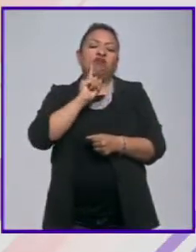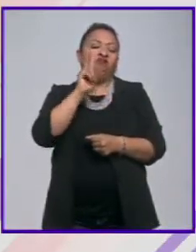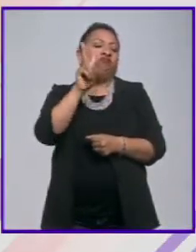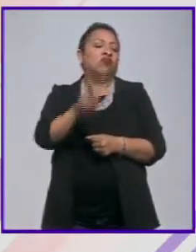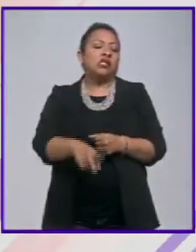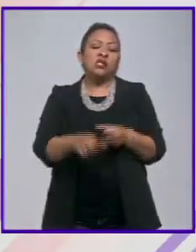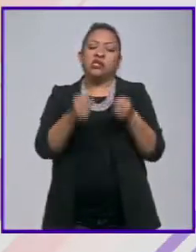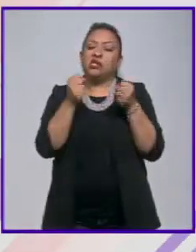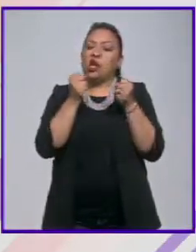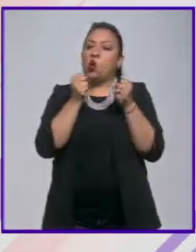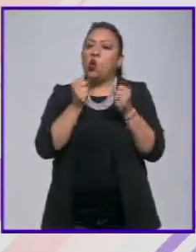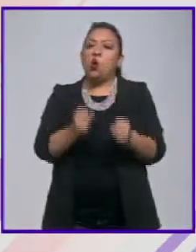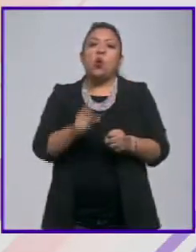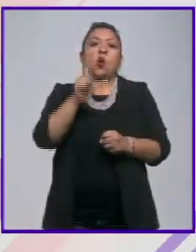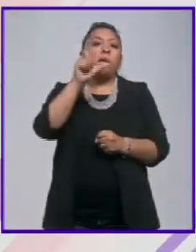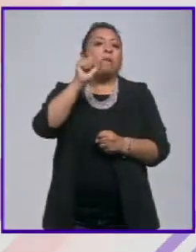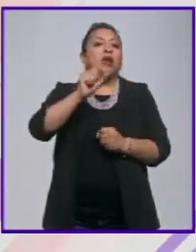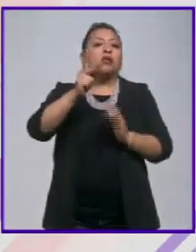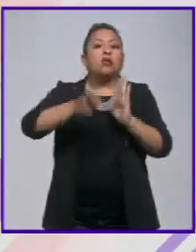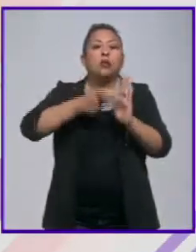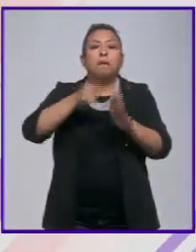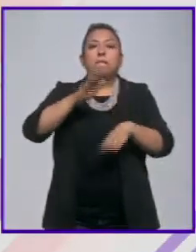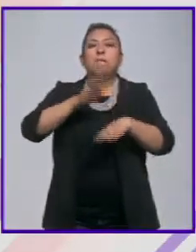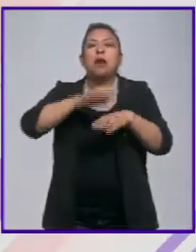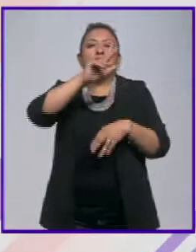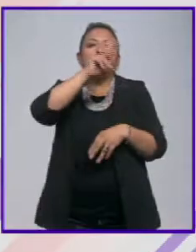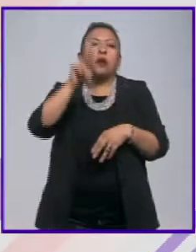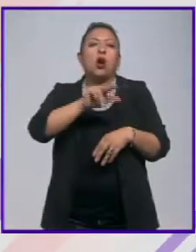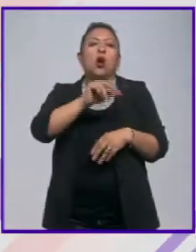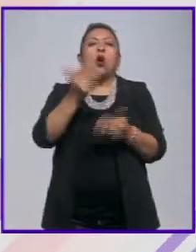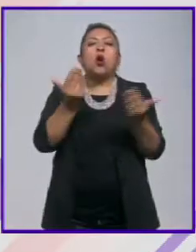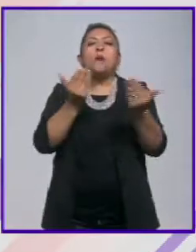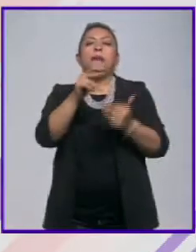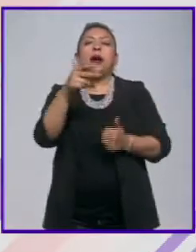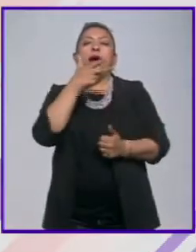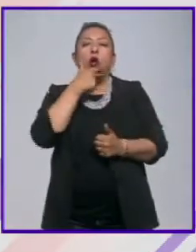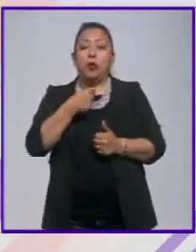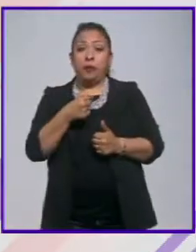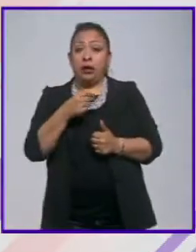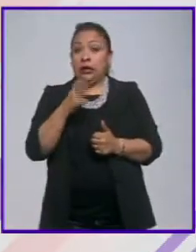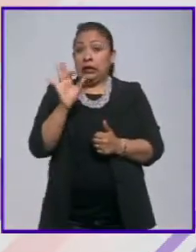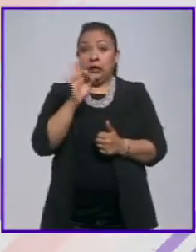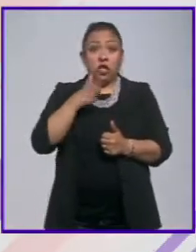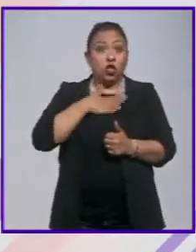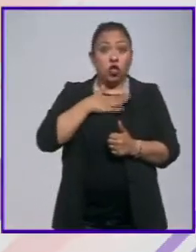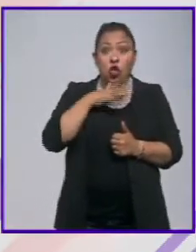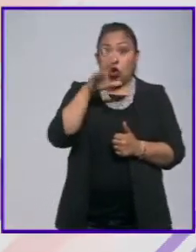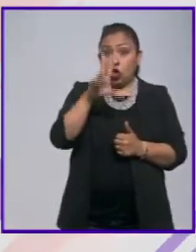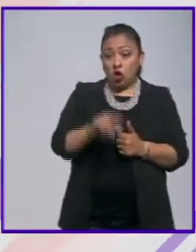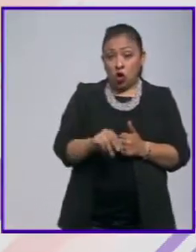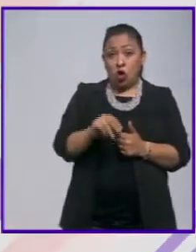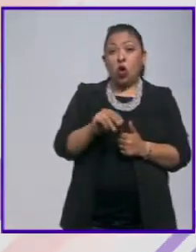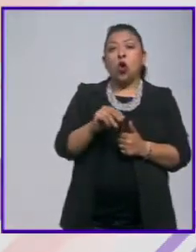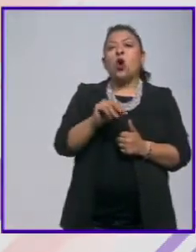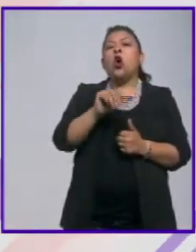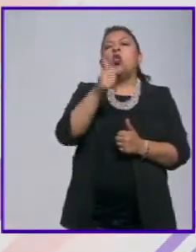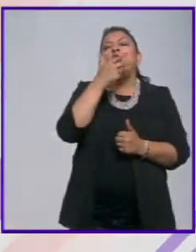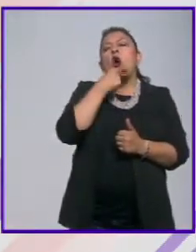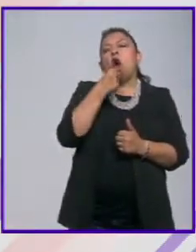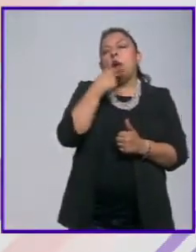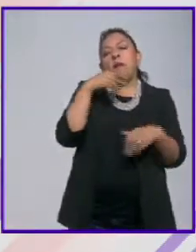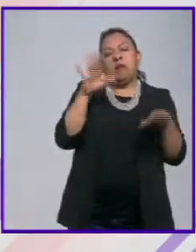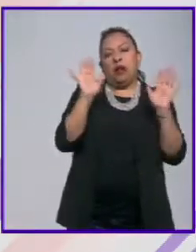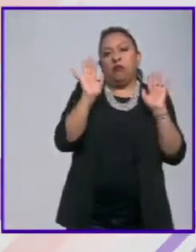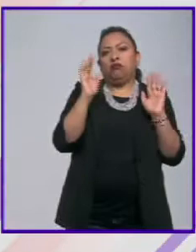indudablemente es 20 veces más impactante que para un hombre. Porque si yo no hubiera sido Ginette Bedoya, sino Pedro Pérez,